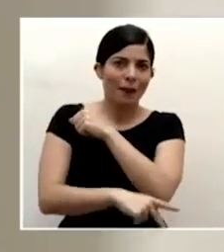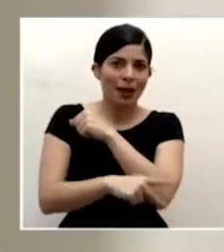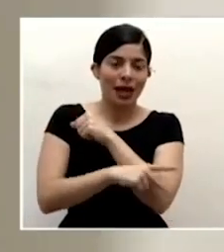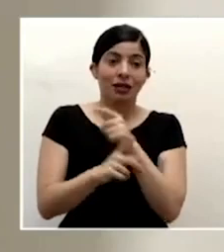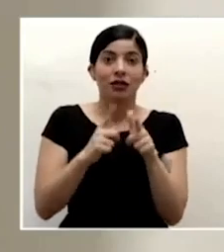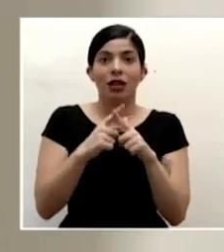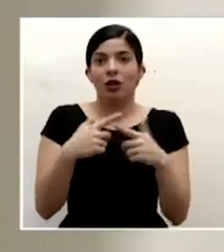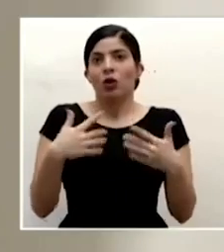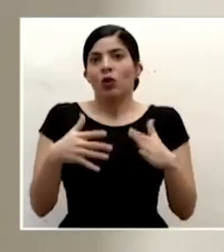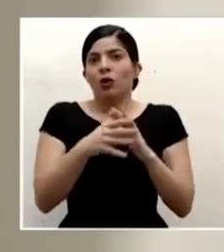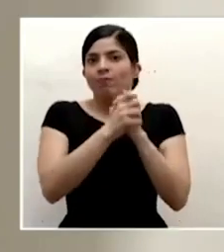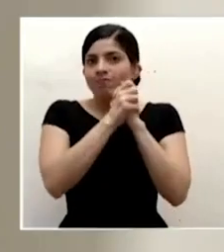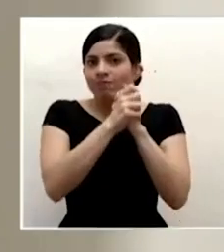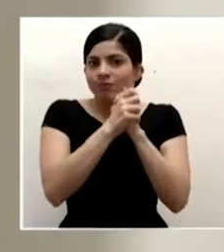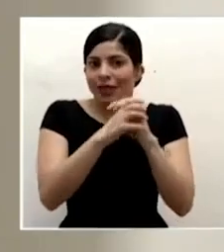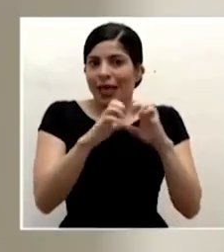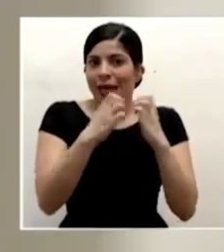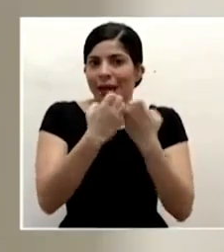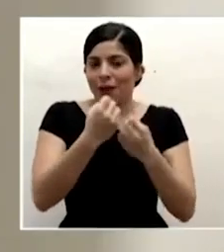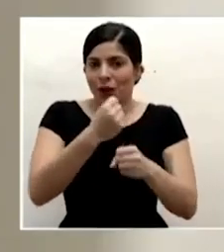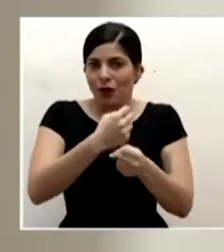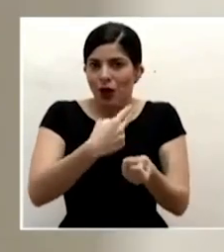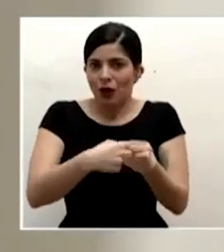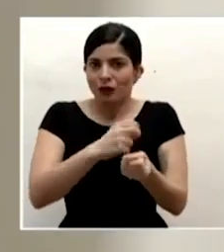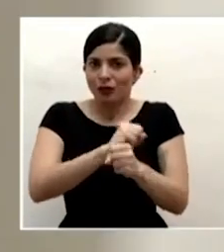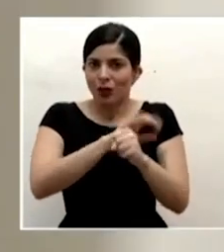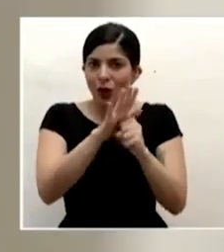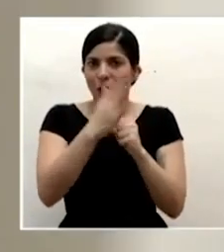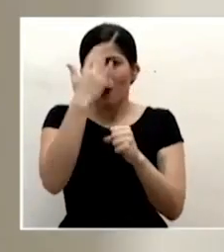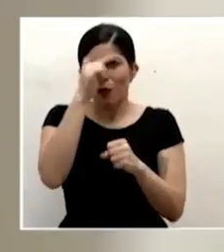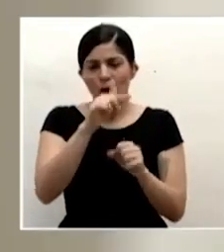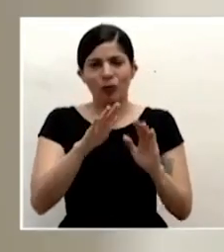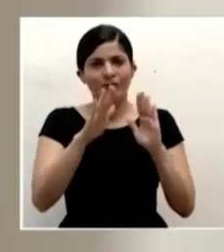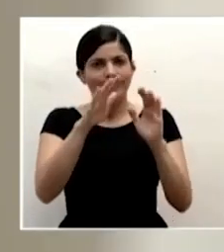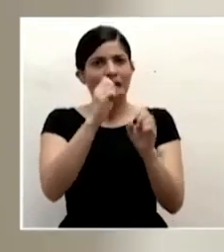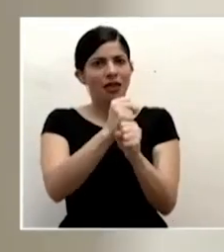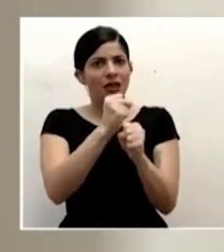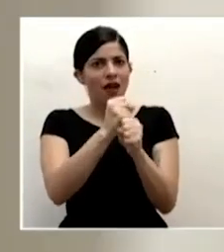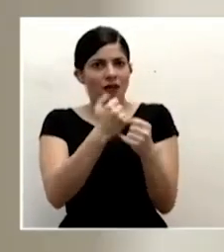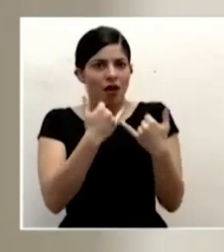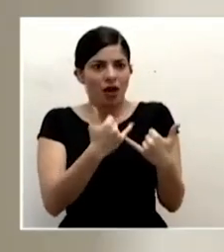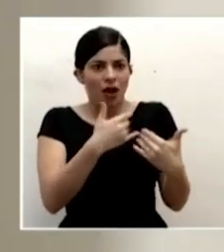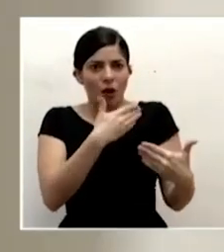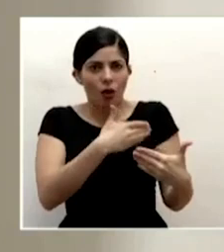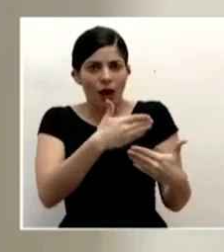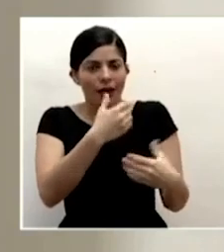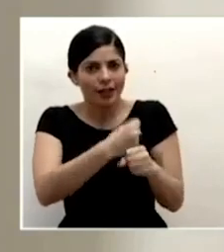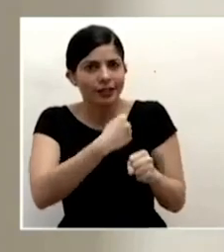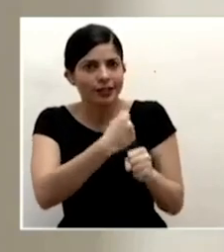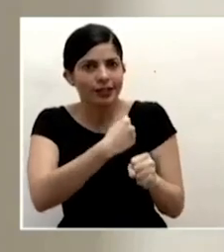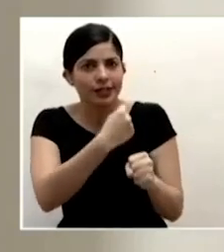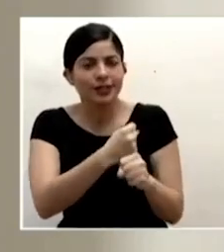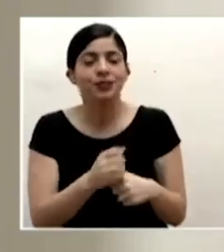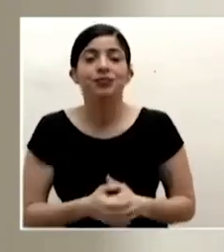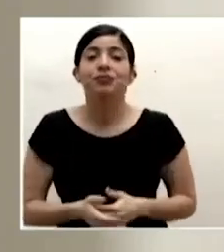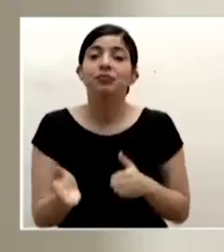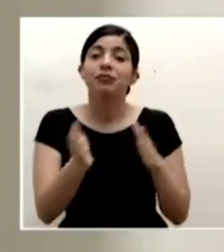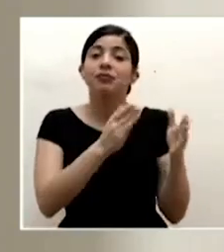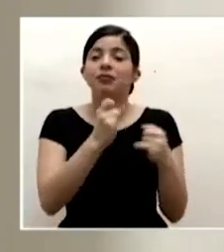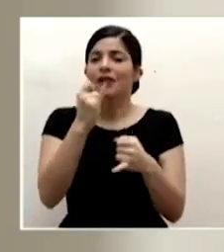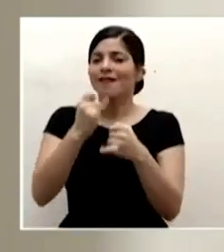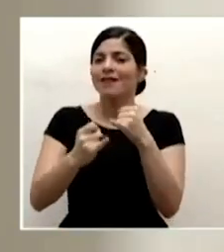al equipo de seaco por ese ese gran trabajo que están realizando y finalmente nada más